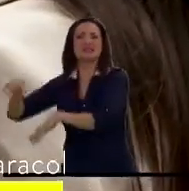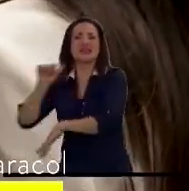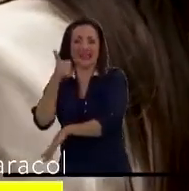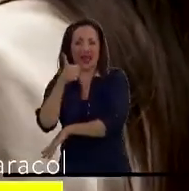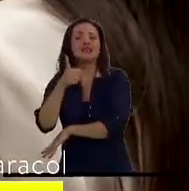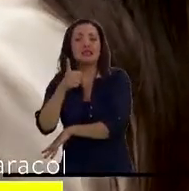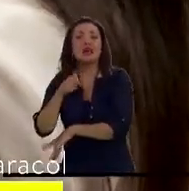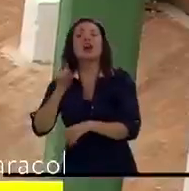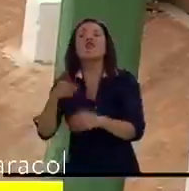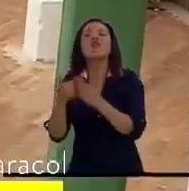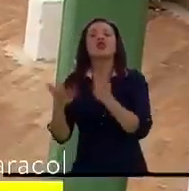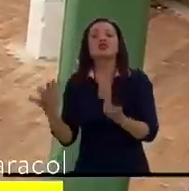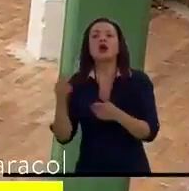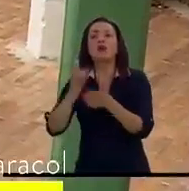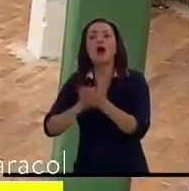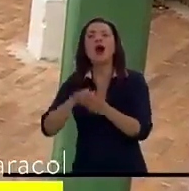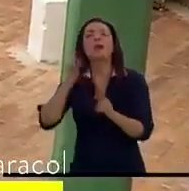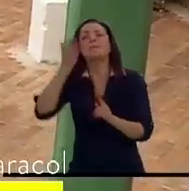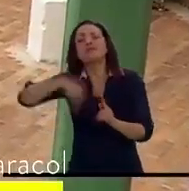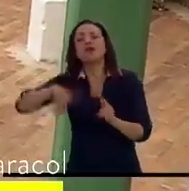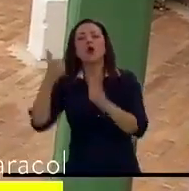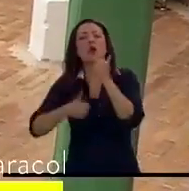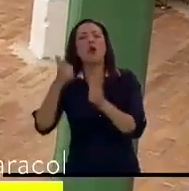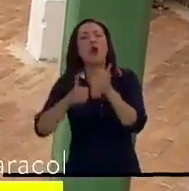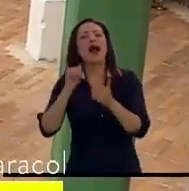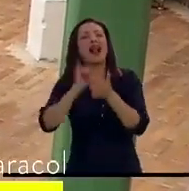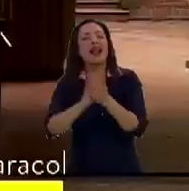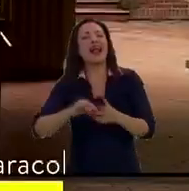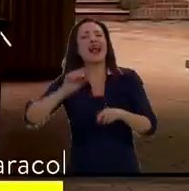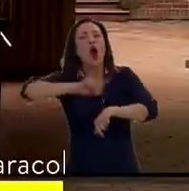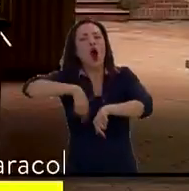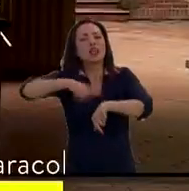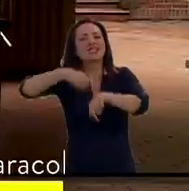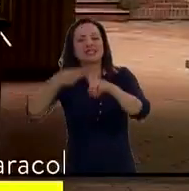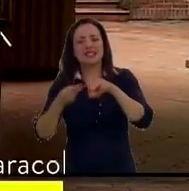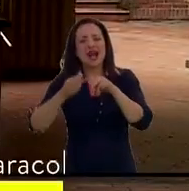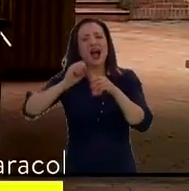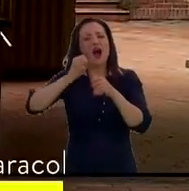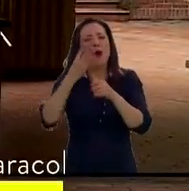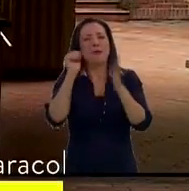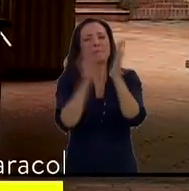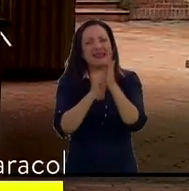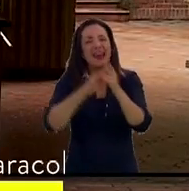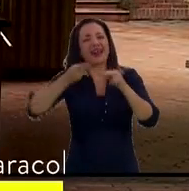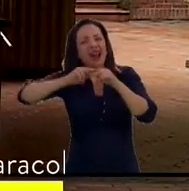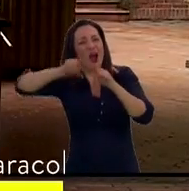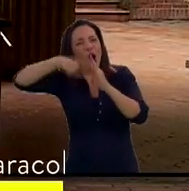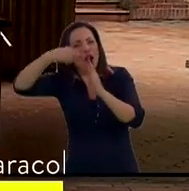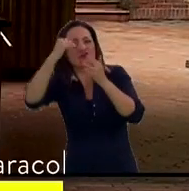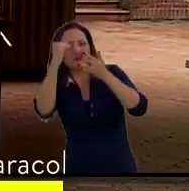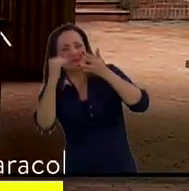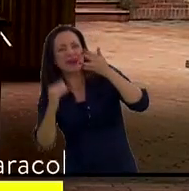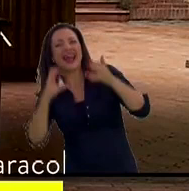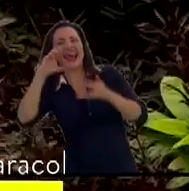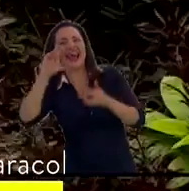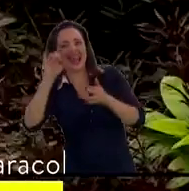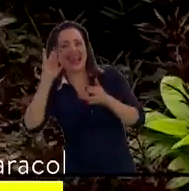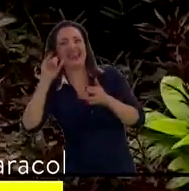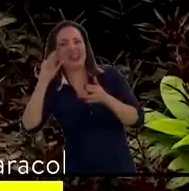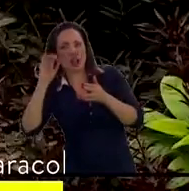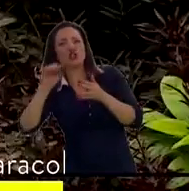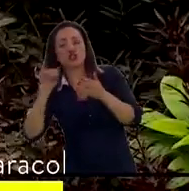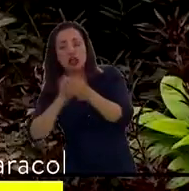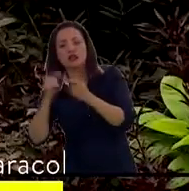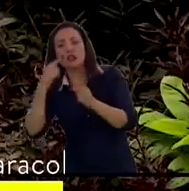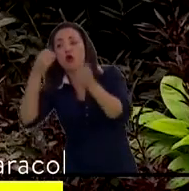el sistema de créditos los estudiantes pueden ir avanzando y terminar el programa de acuerdo a sus posibilidades. El fin aquí es que cumpla